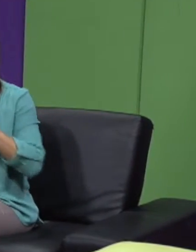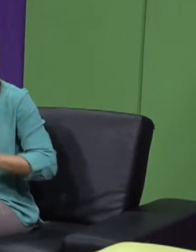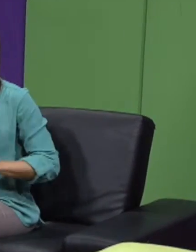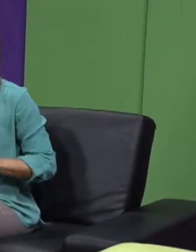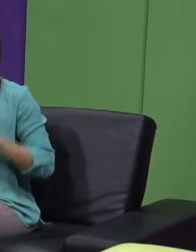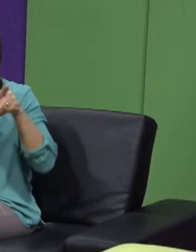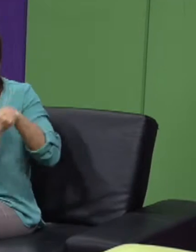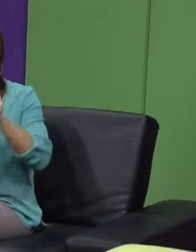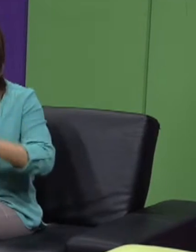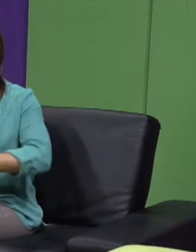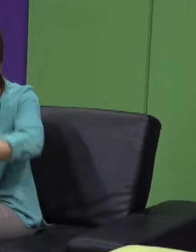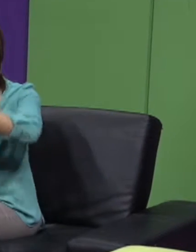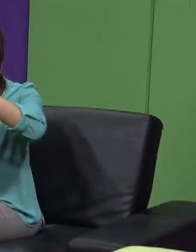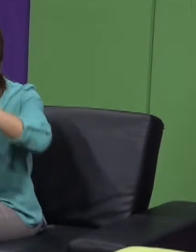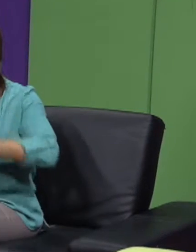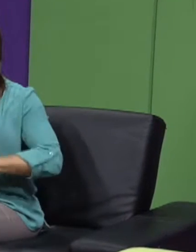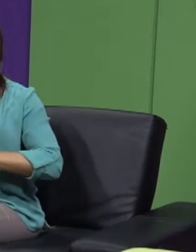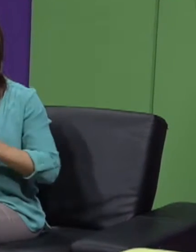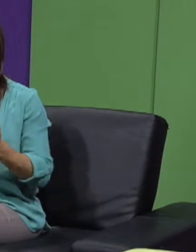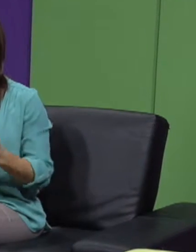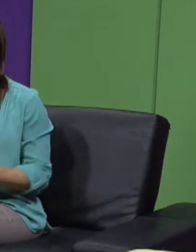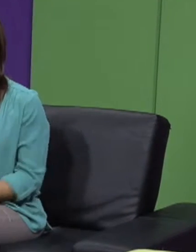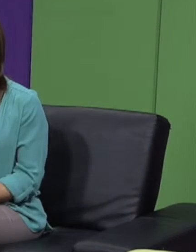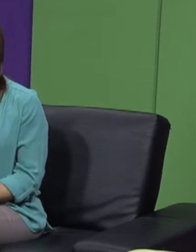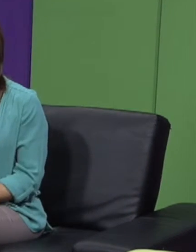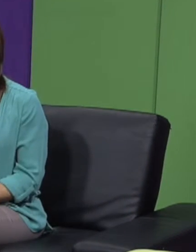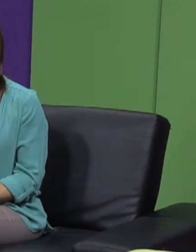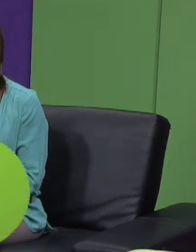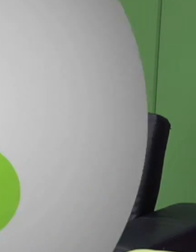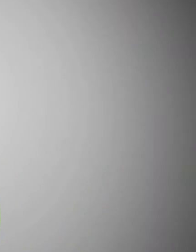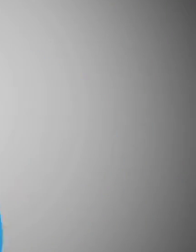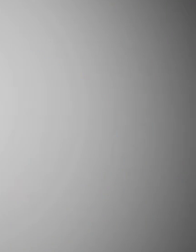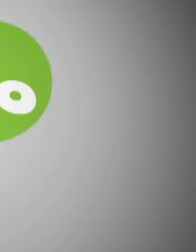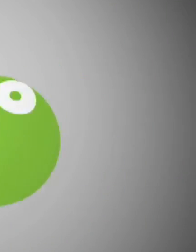características de las personas en condición de discapacidad.